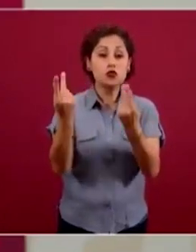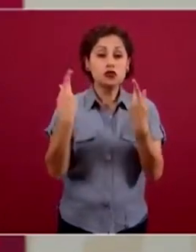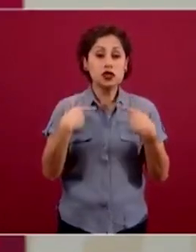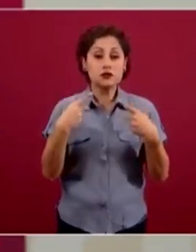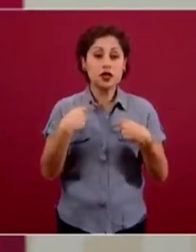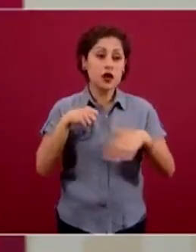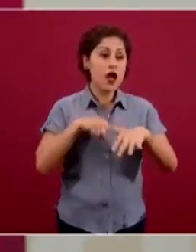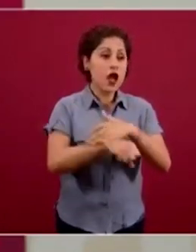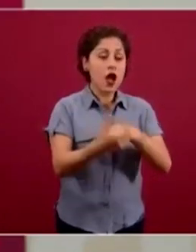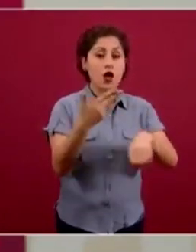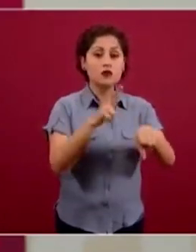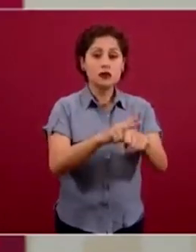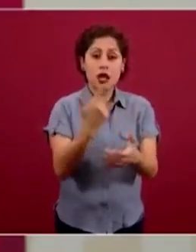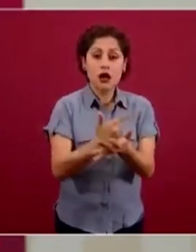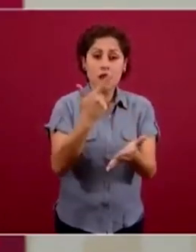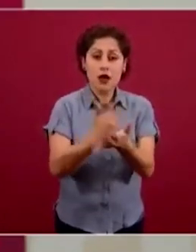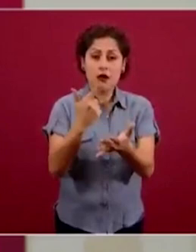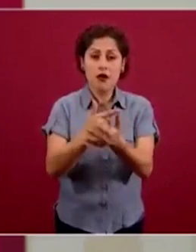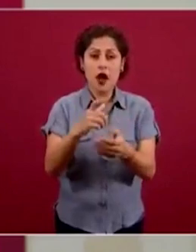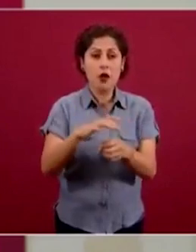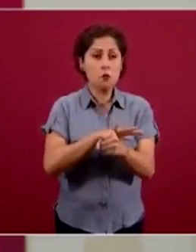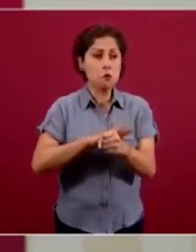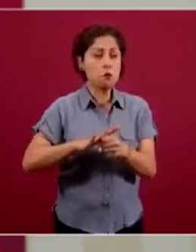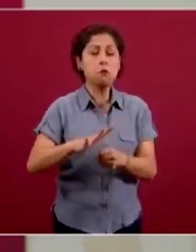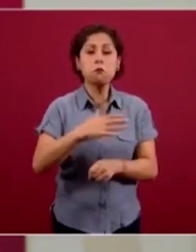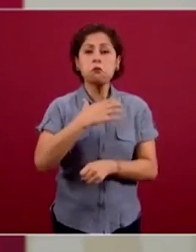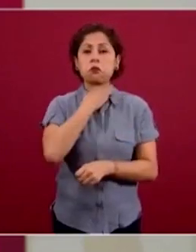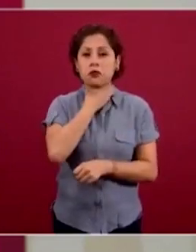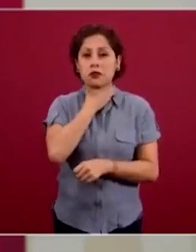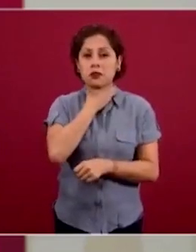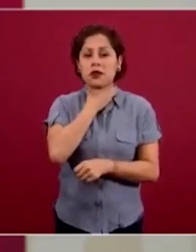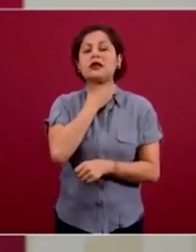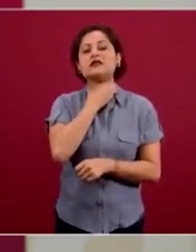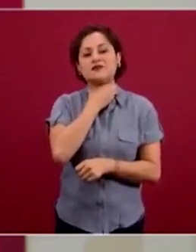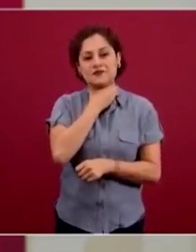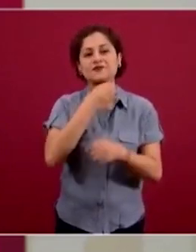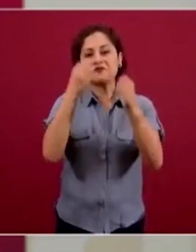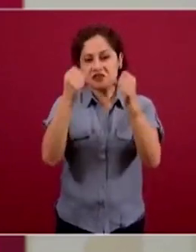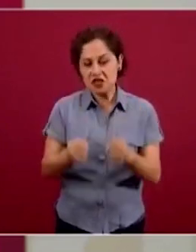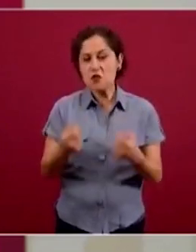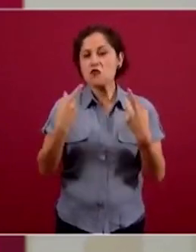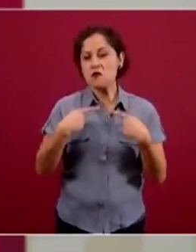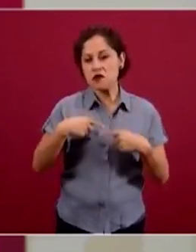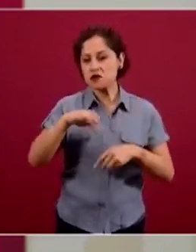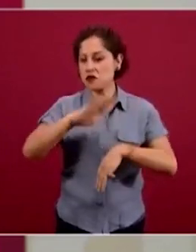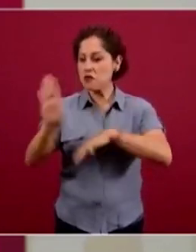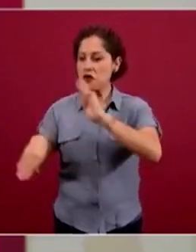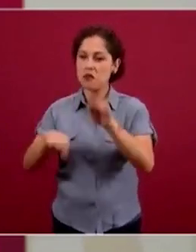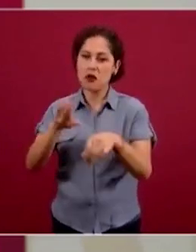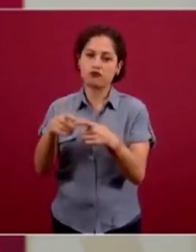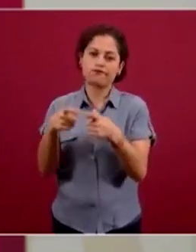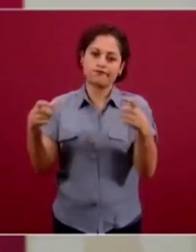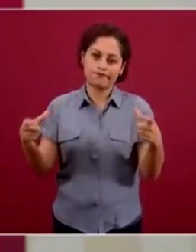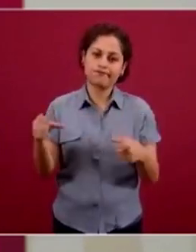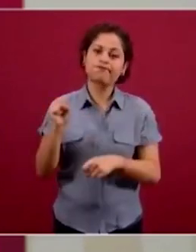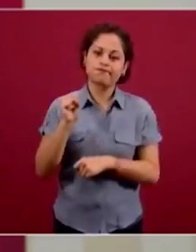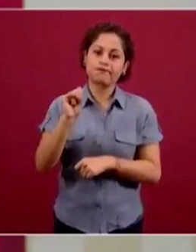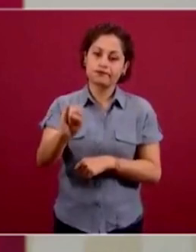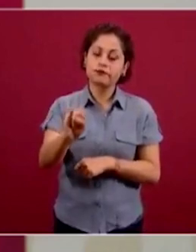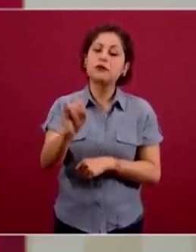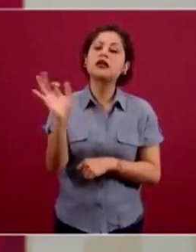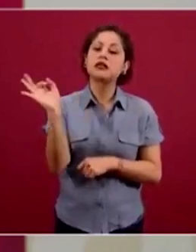en proporción tendríamos una cantidad muy importante de pérdidas de vidas que pudieran rebasar